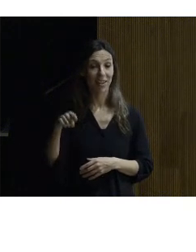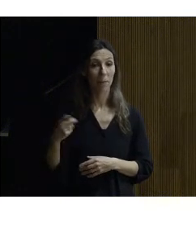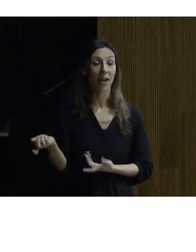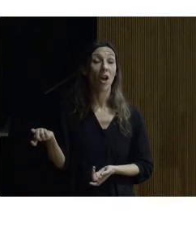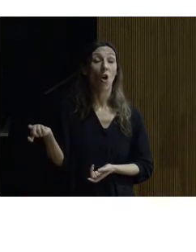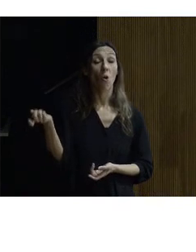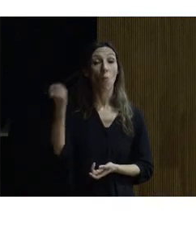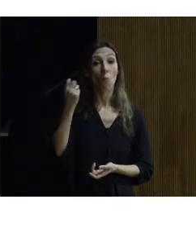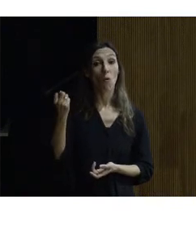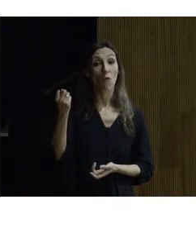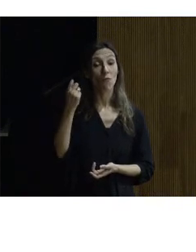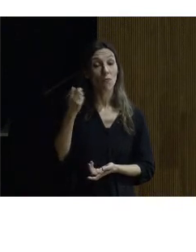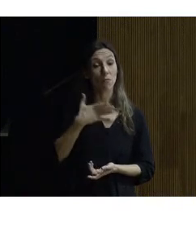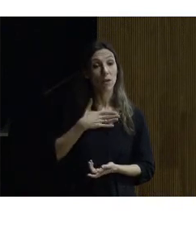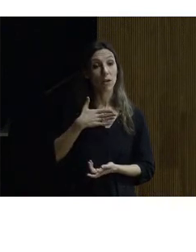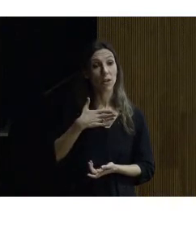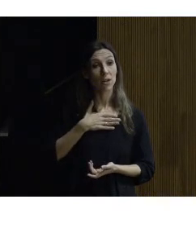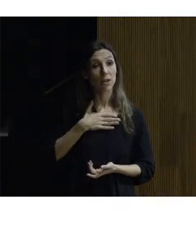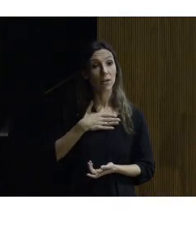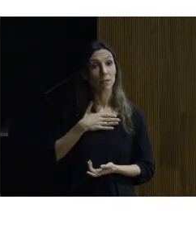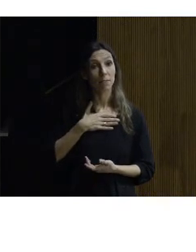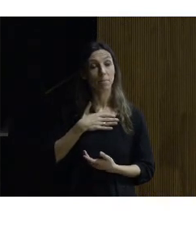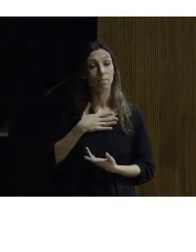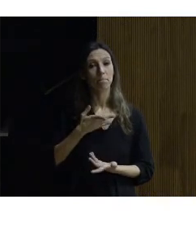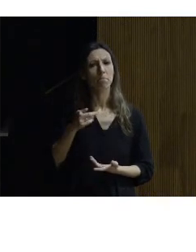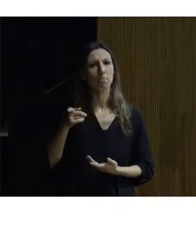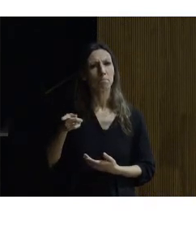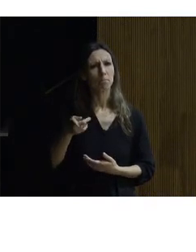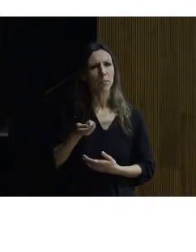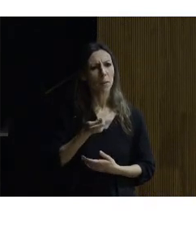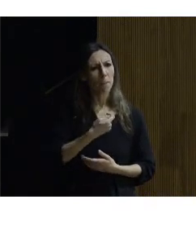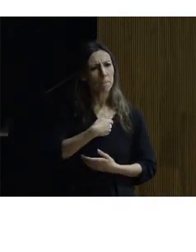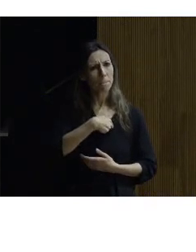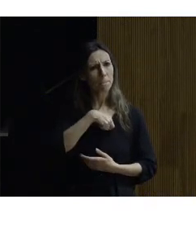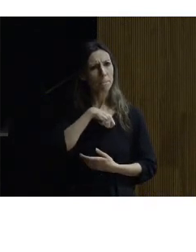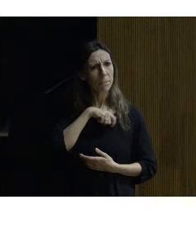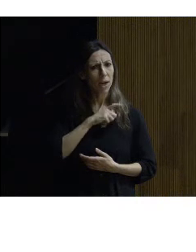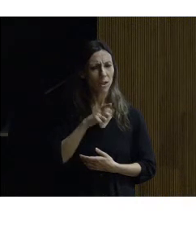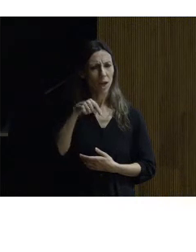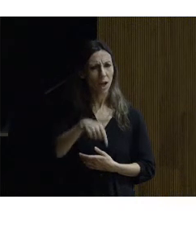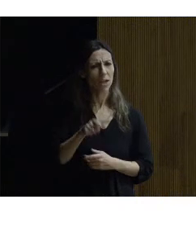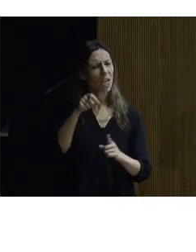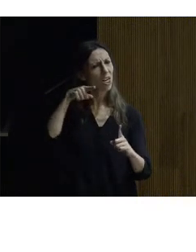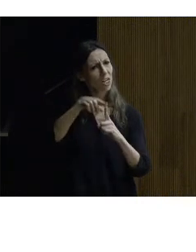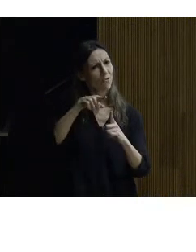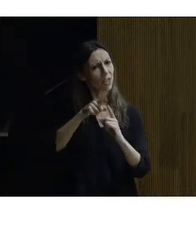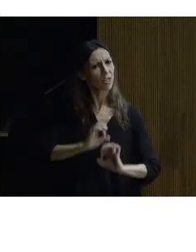una persona que es el referente español en discapacidad y accesibilidad les pido un aplauso para Demetrio